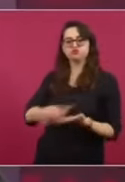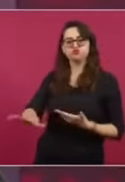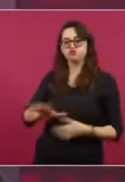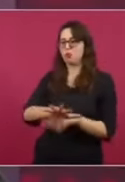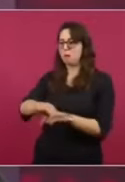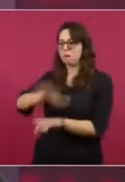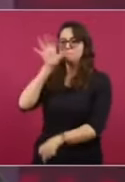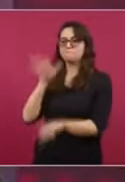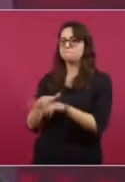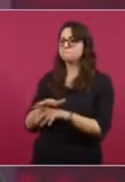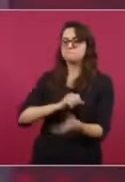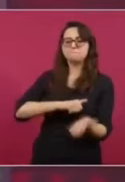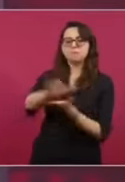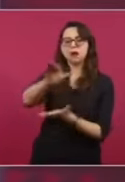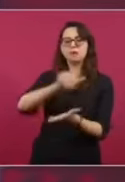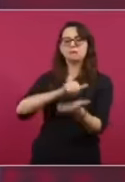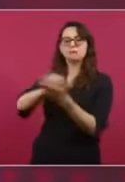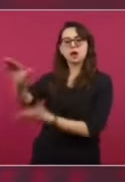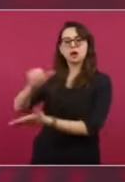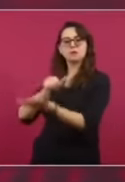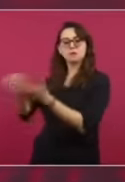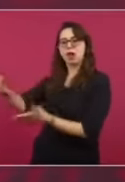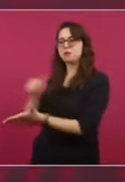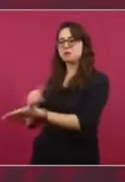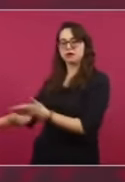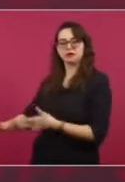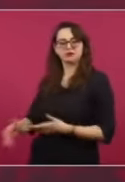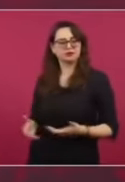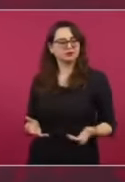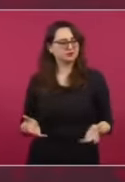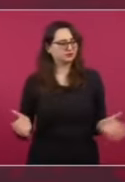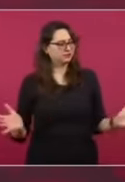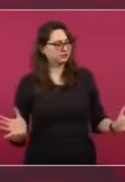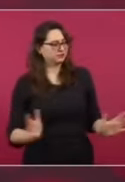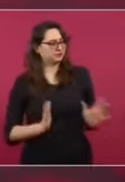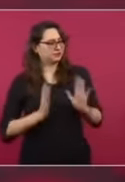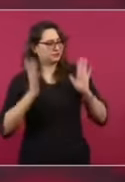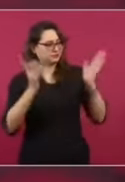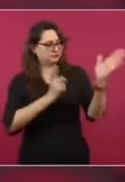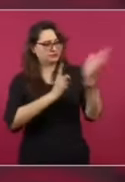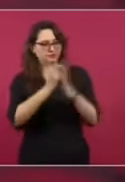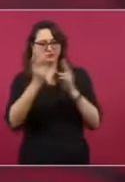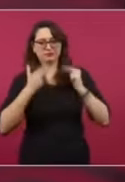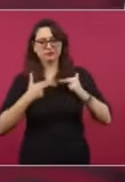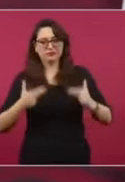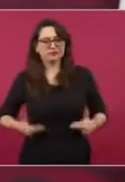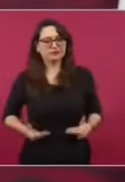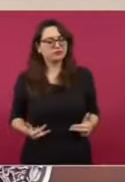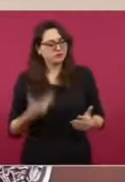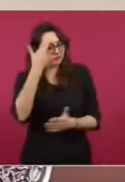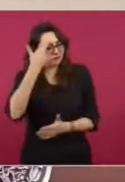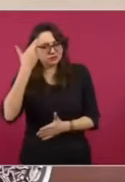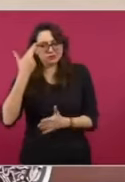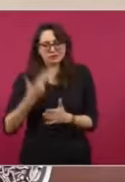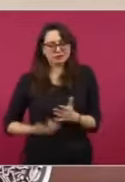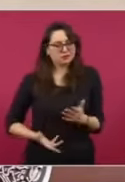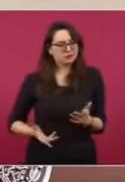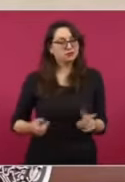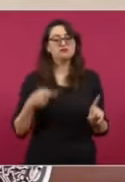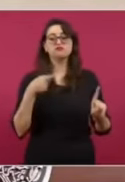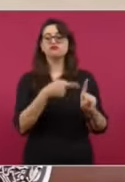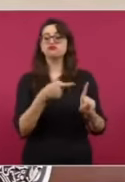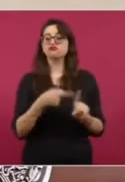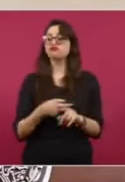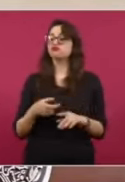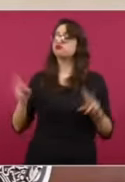en todas las organizaciones, supuestamente de defensa de Derechos Humanos.